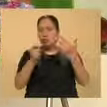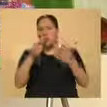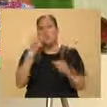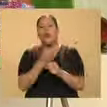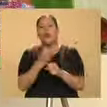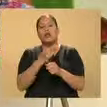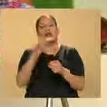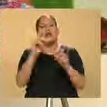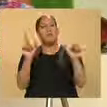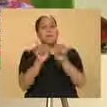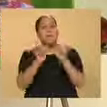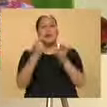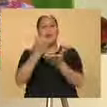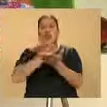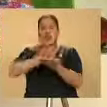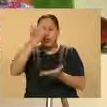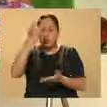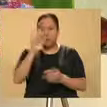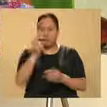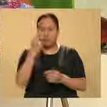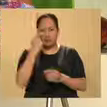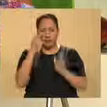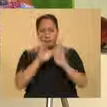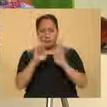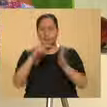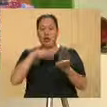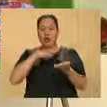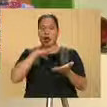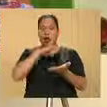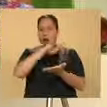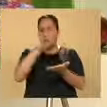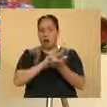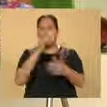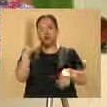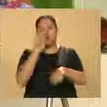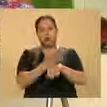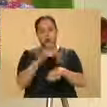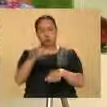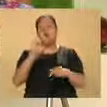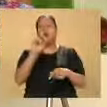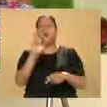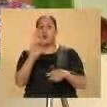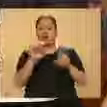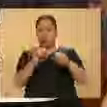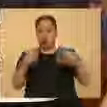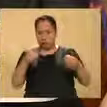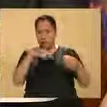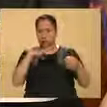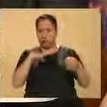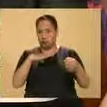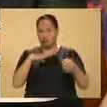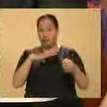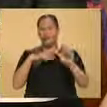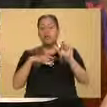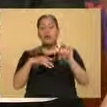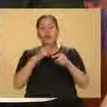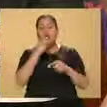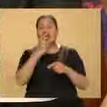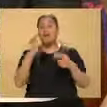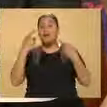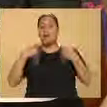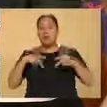Y este delito está contemplado en el Código Penal del Distrito Federal. Y nos dice que a quien